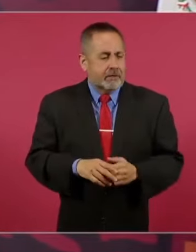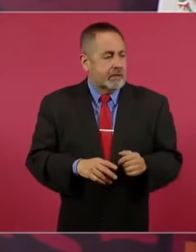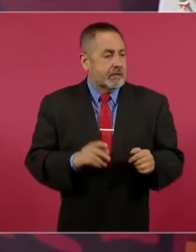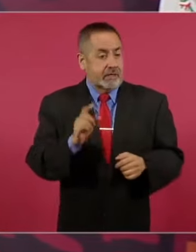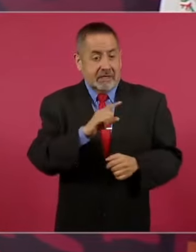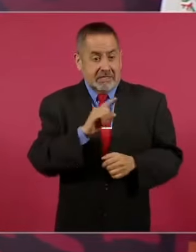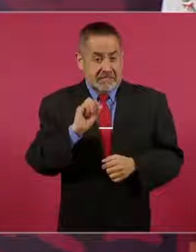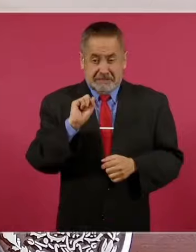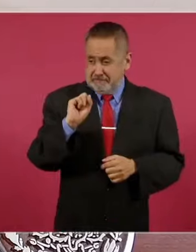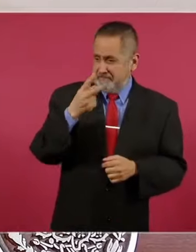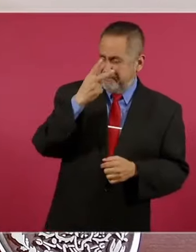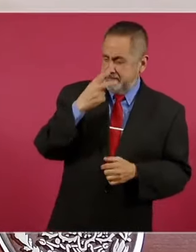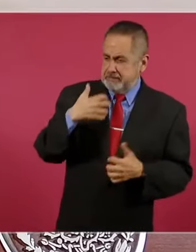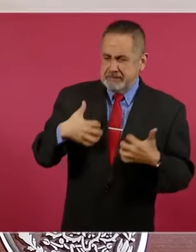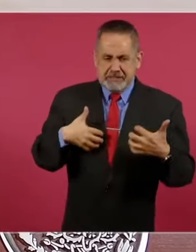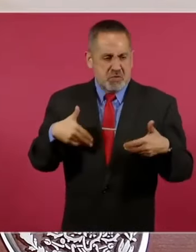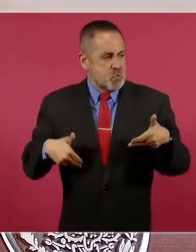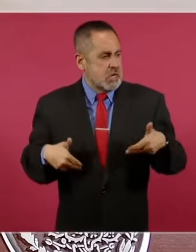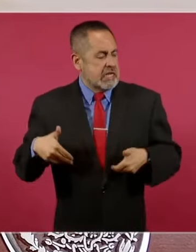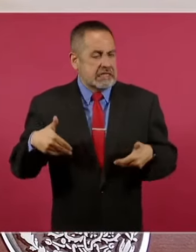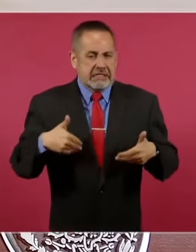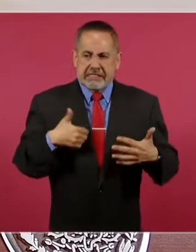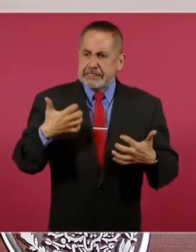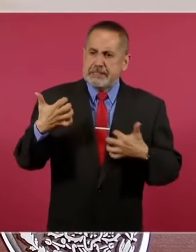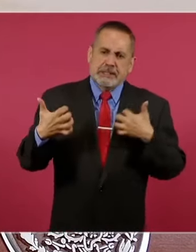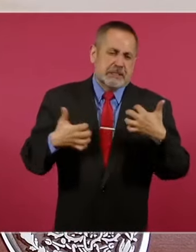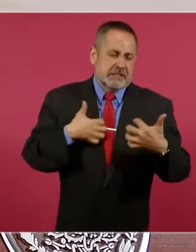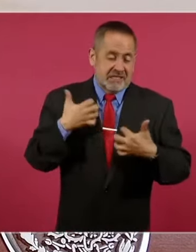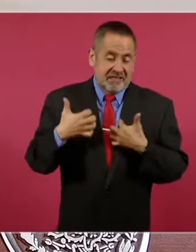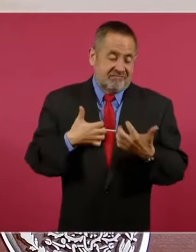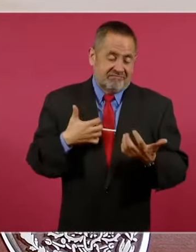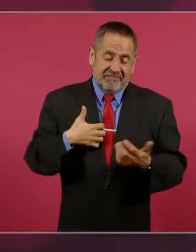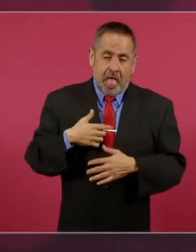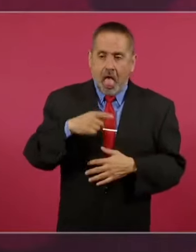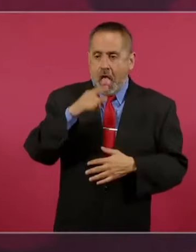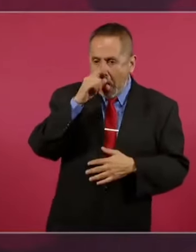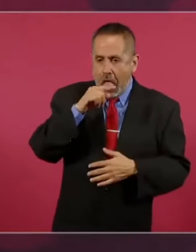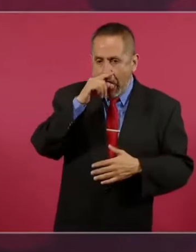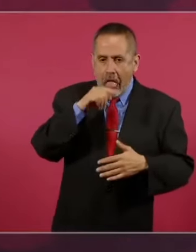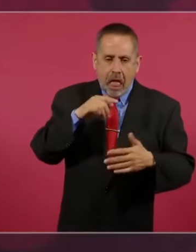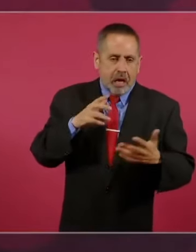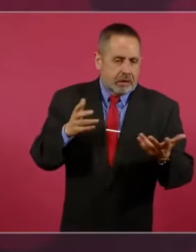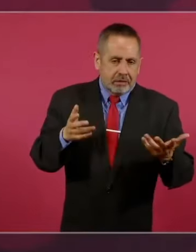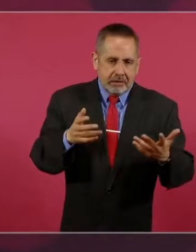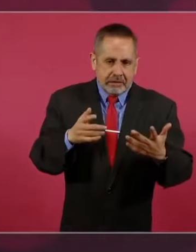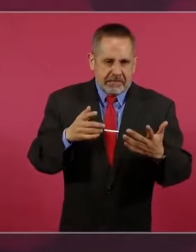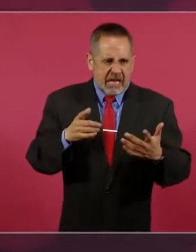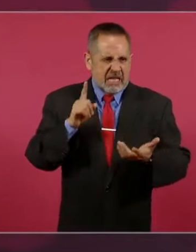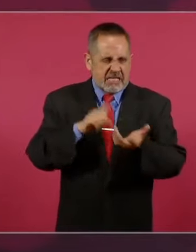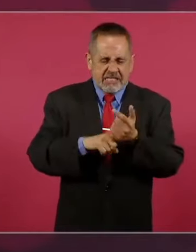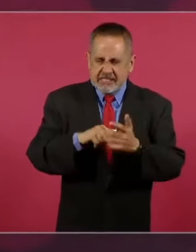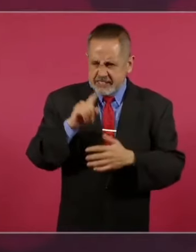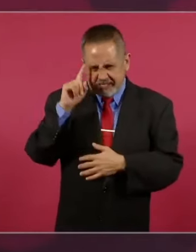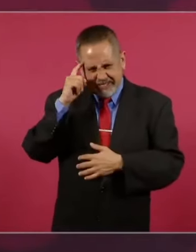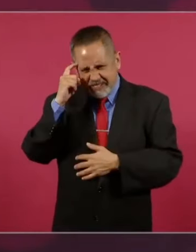molestos, traemos enojos,